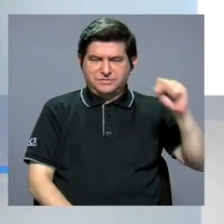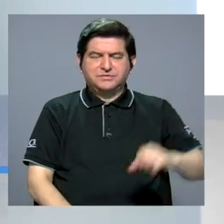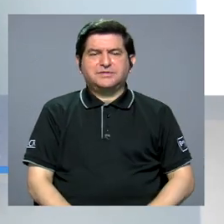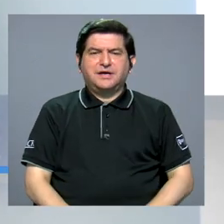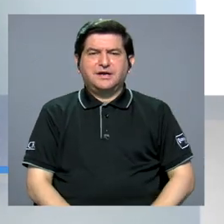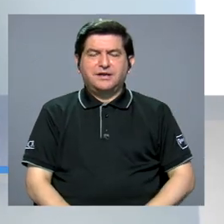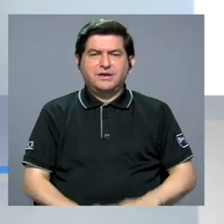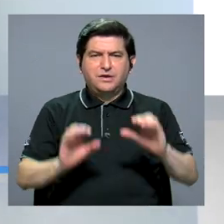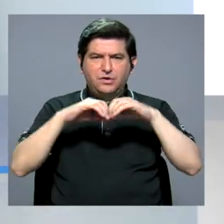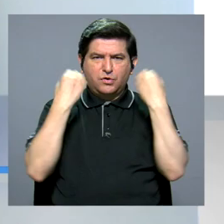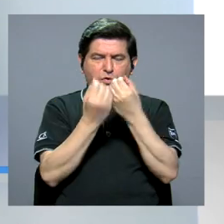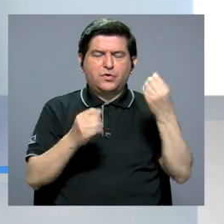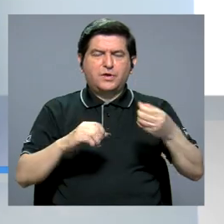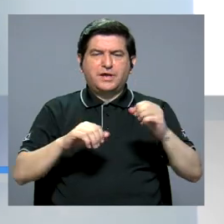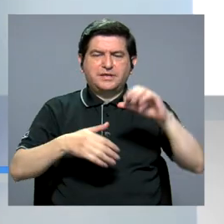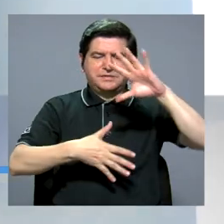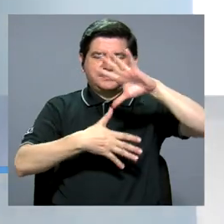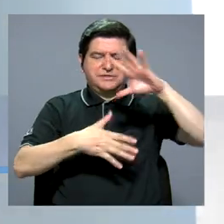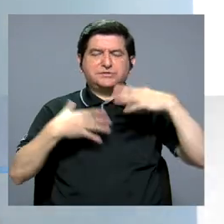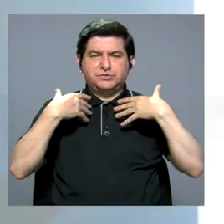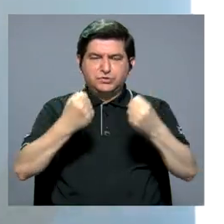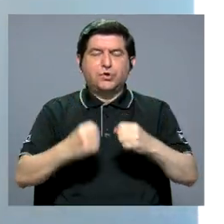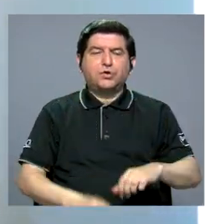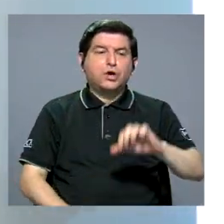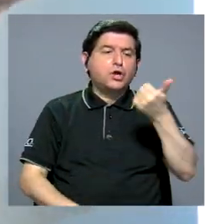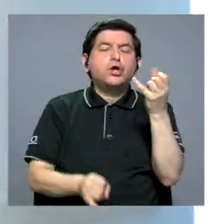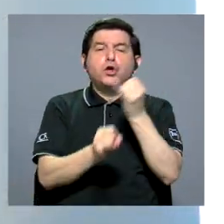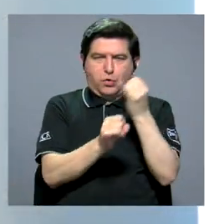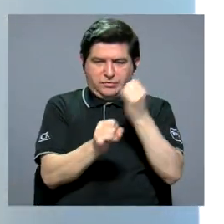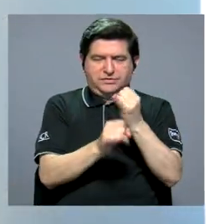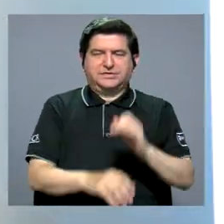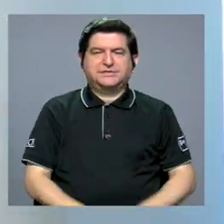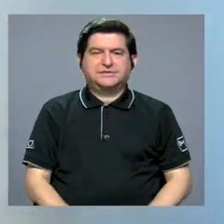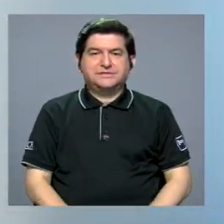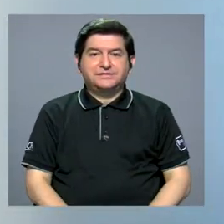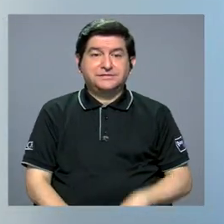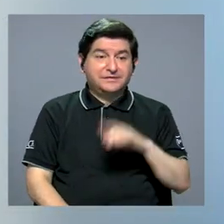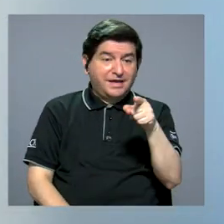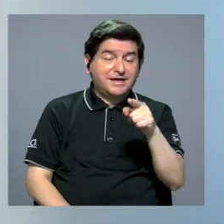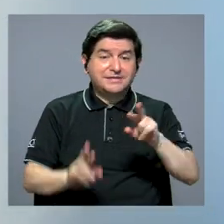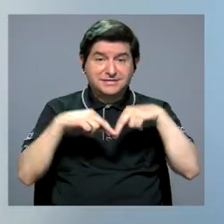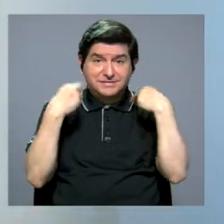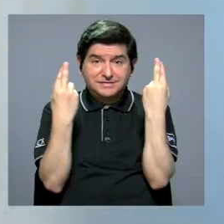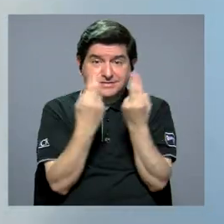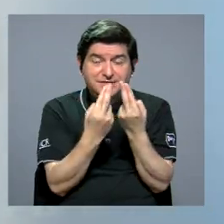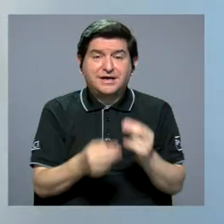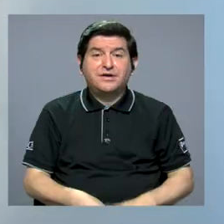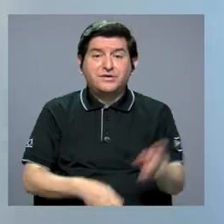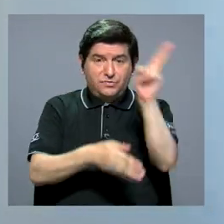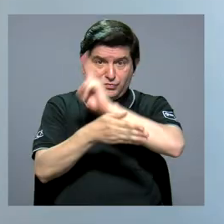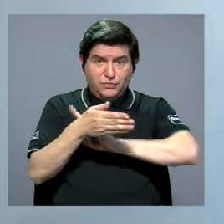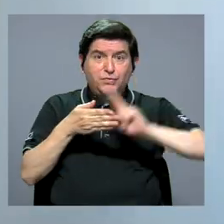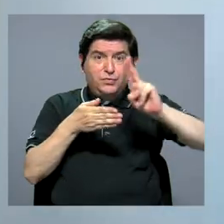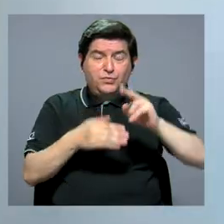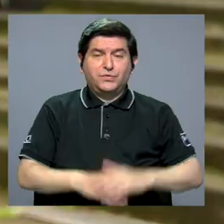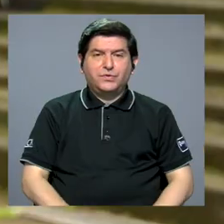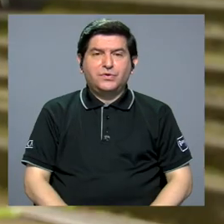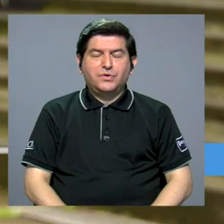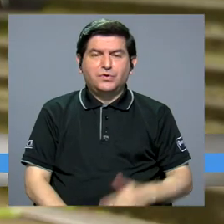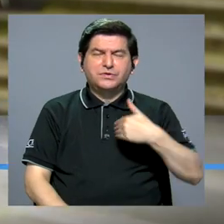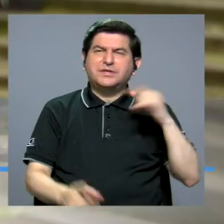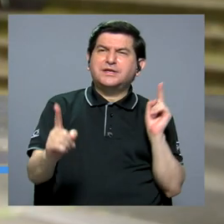Seguro Social, la Organización Panamericana de la Salud, entre otras. Este es un encuentro académico que tiene